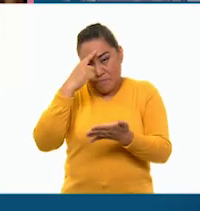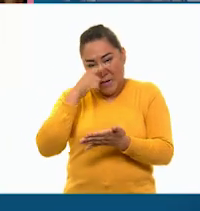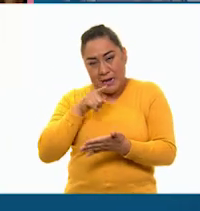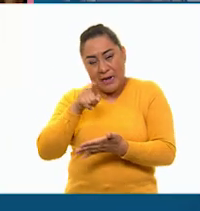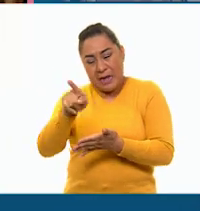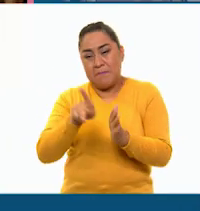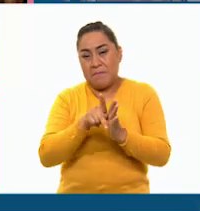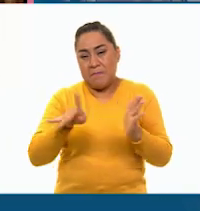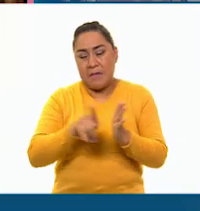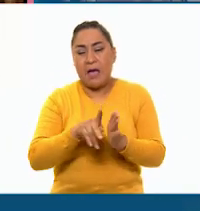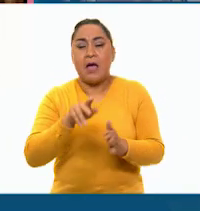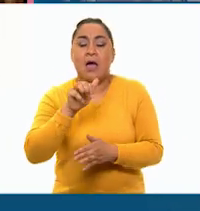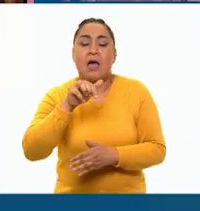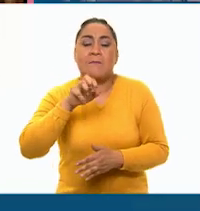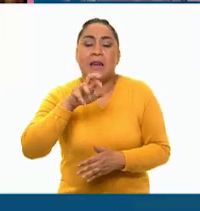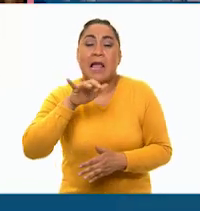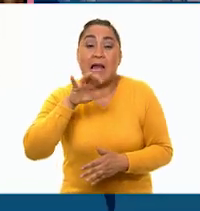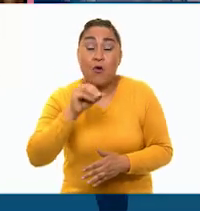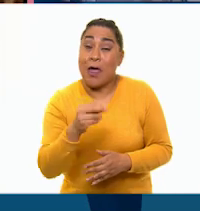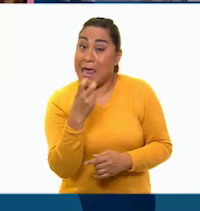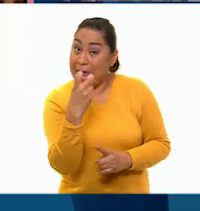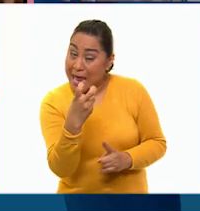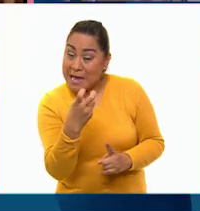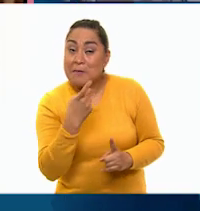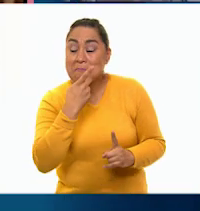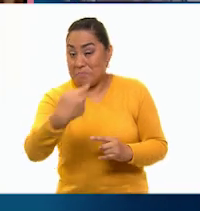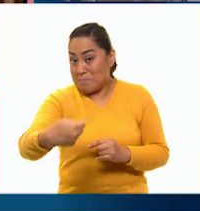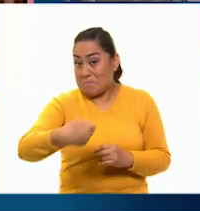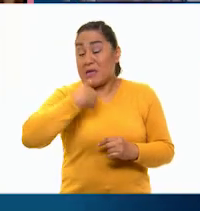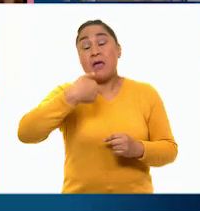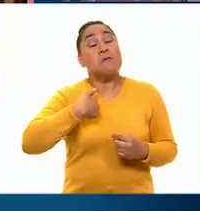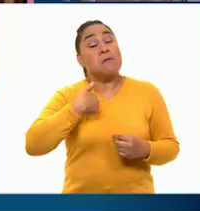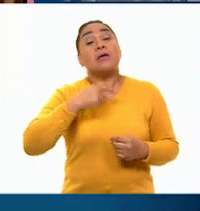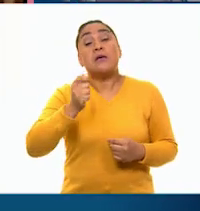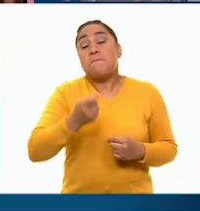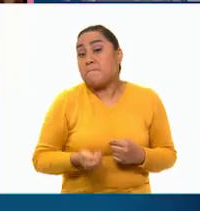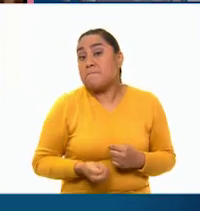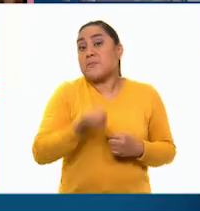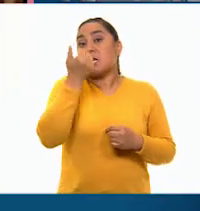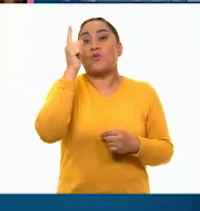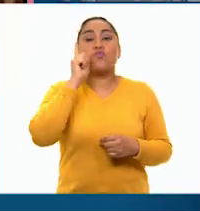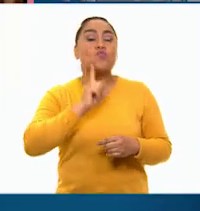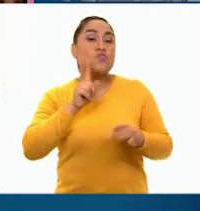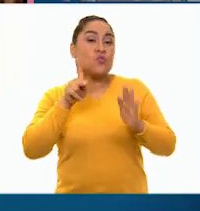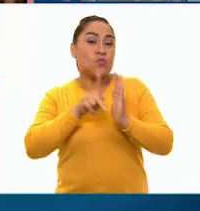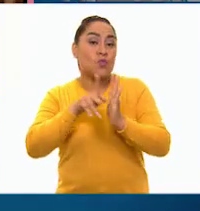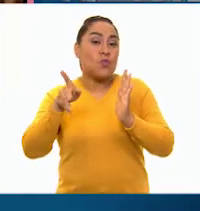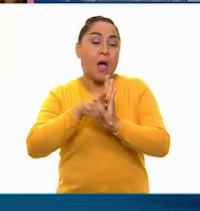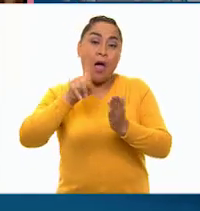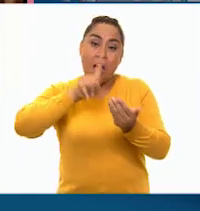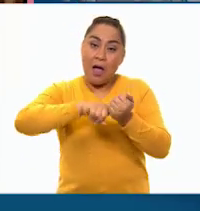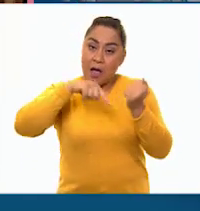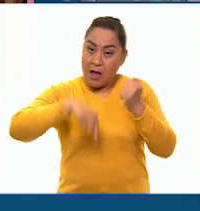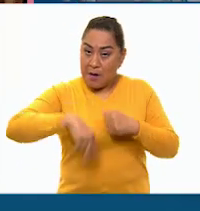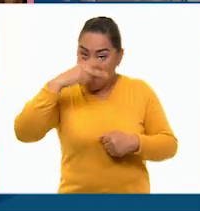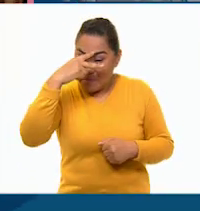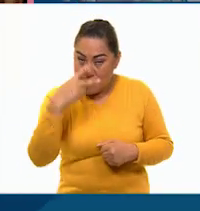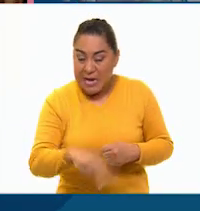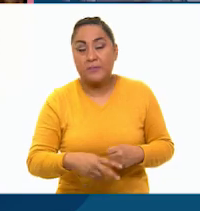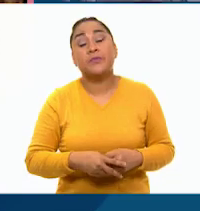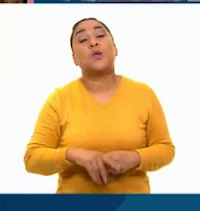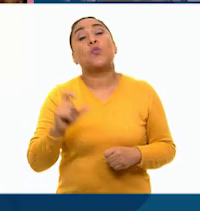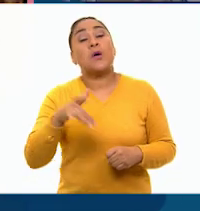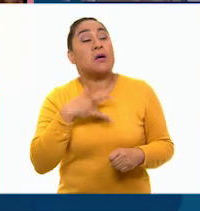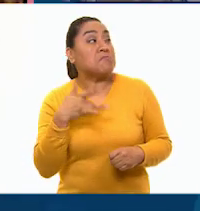americano. Es por eso que me consideran la primera mujer periodista de México. En mis ratos